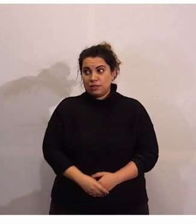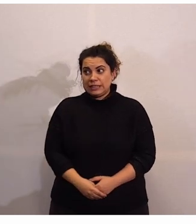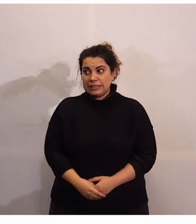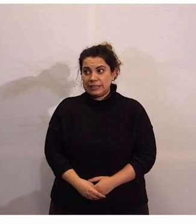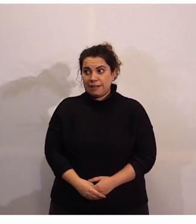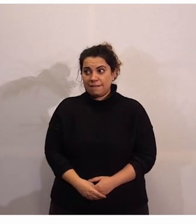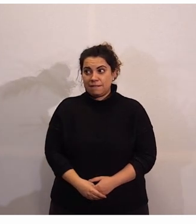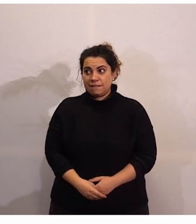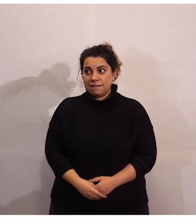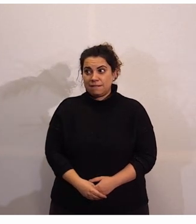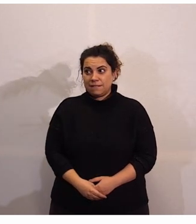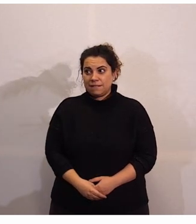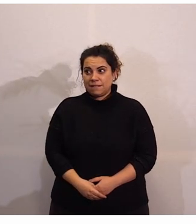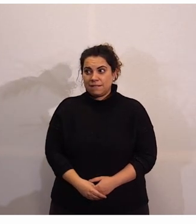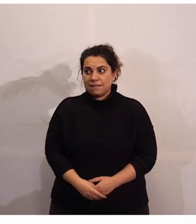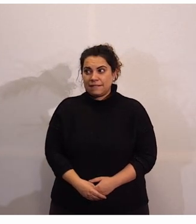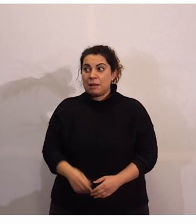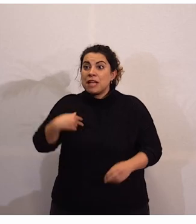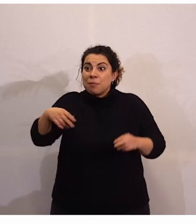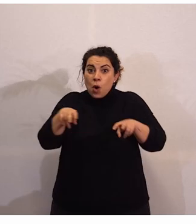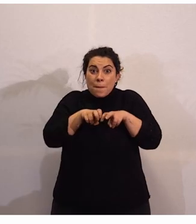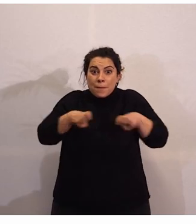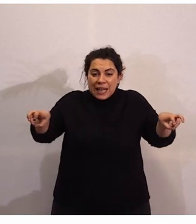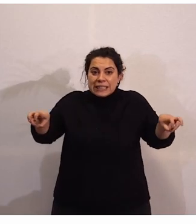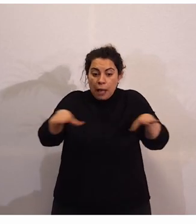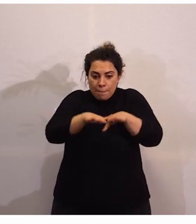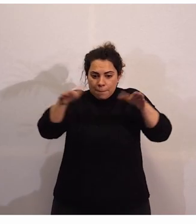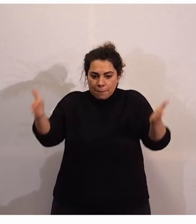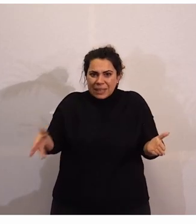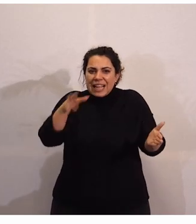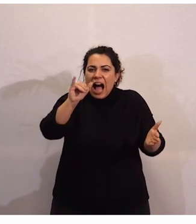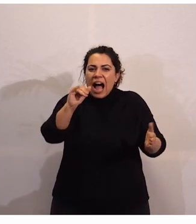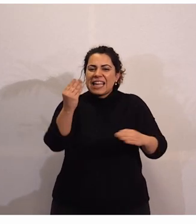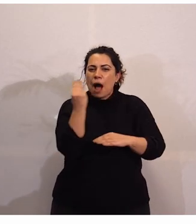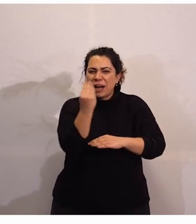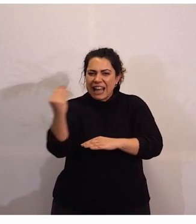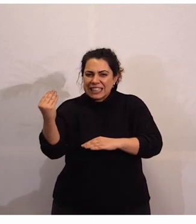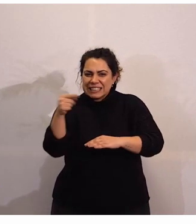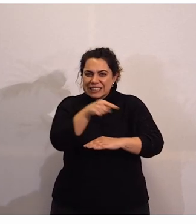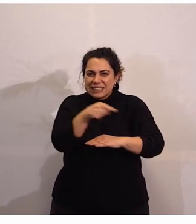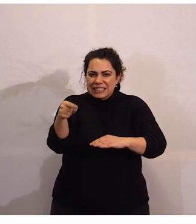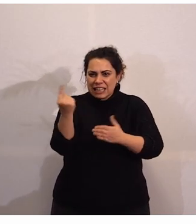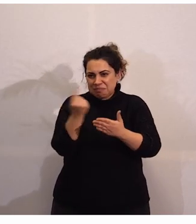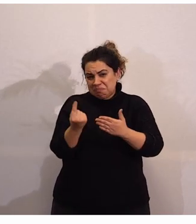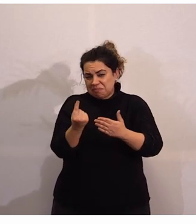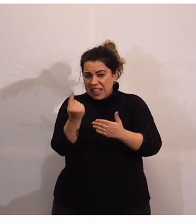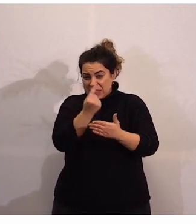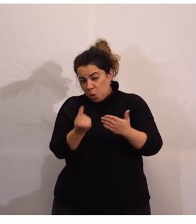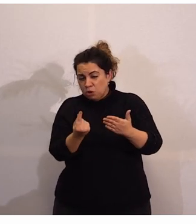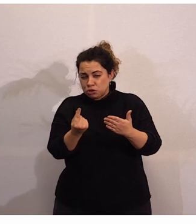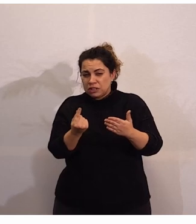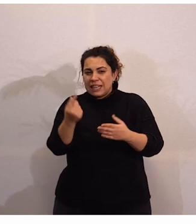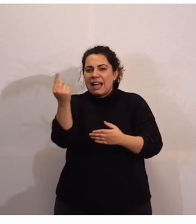en esta mesa tenéis unos avatares que, por ejemplo, unos